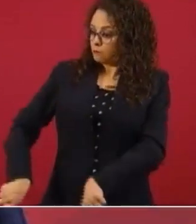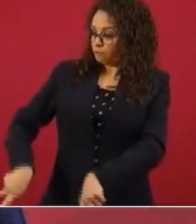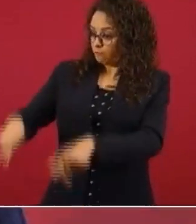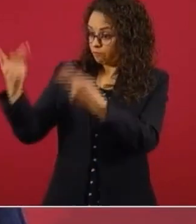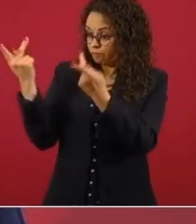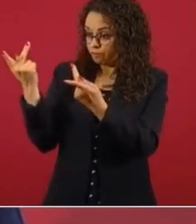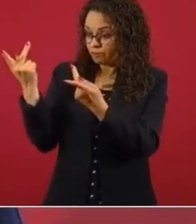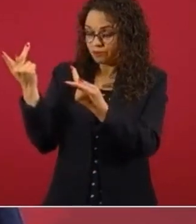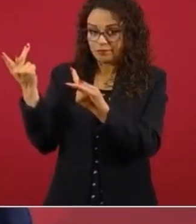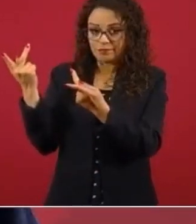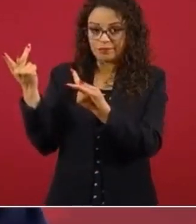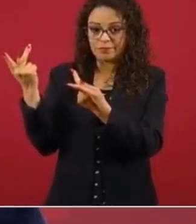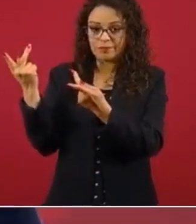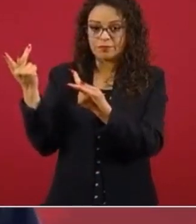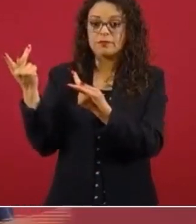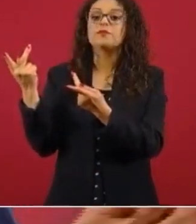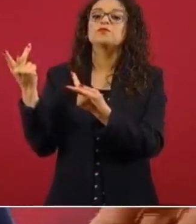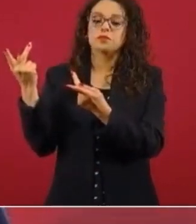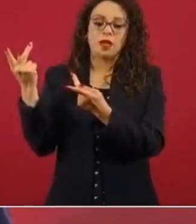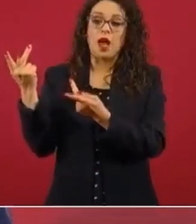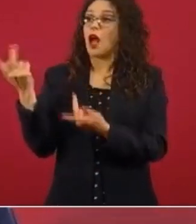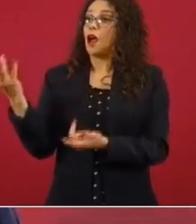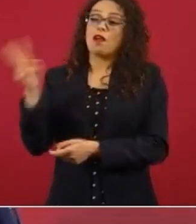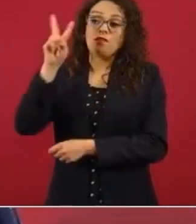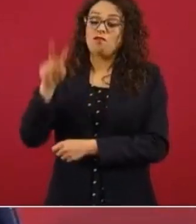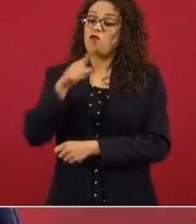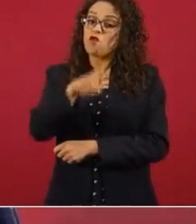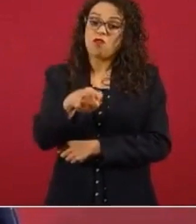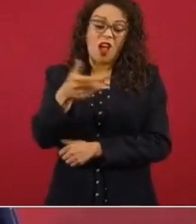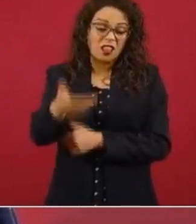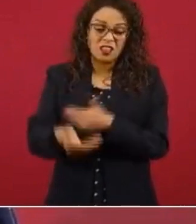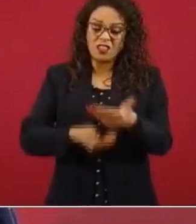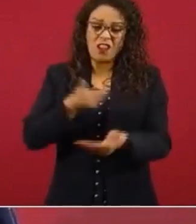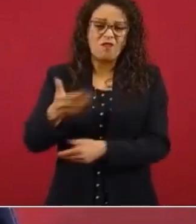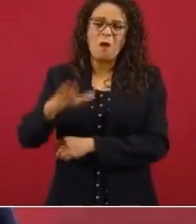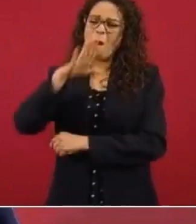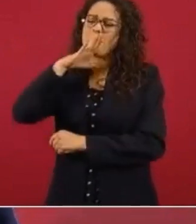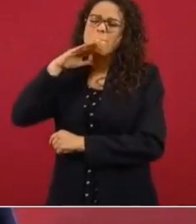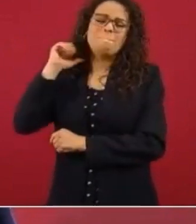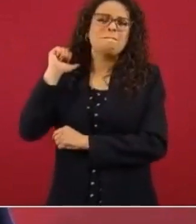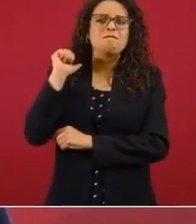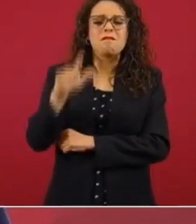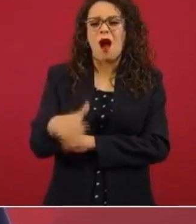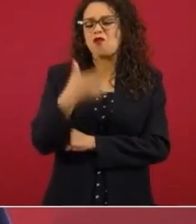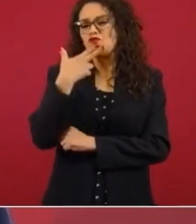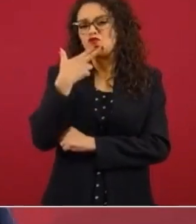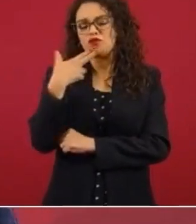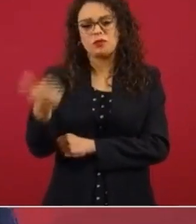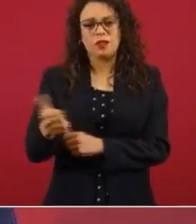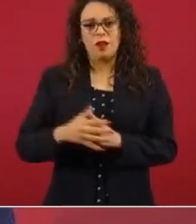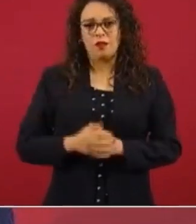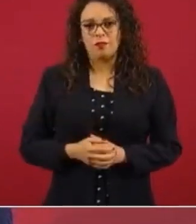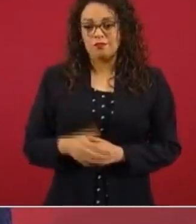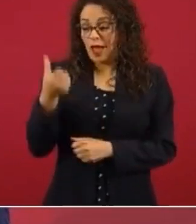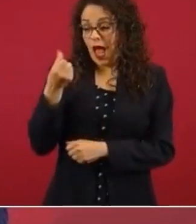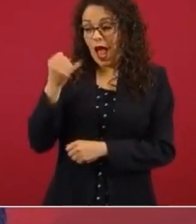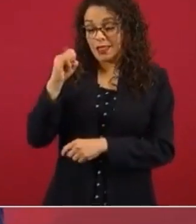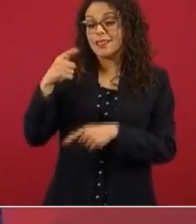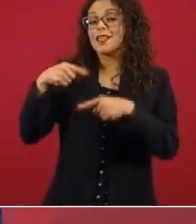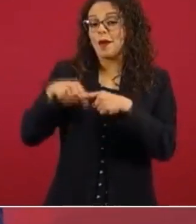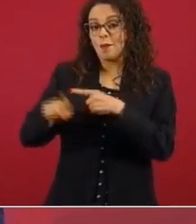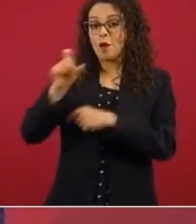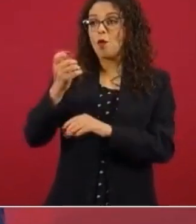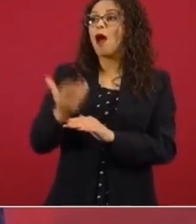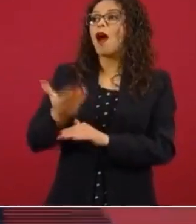decían que era muy malo el servicio. Así empezaron cuando iban a privatizar